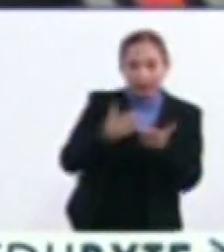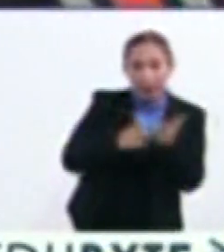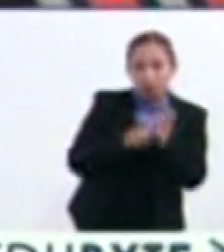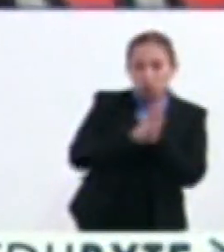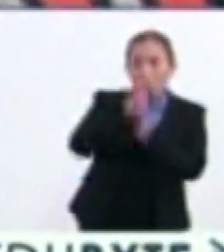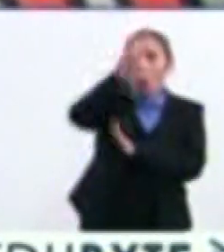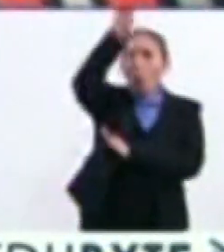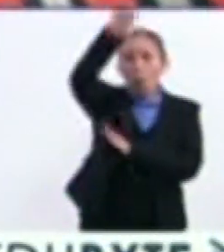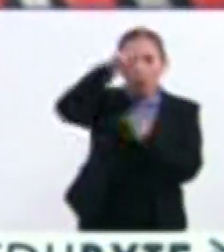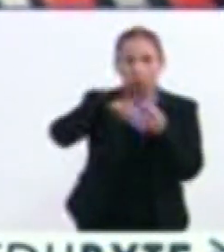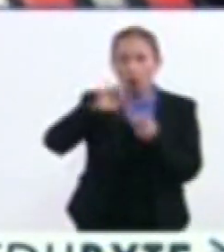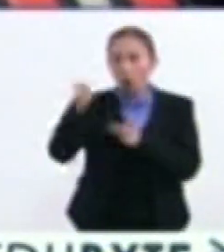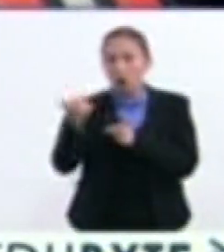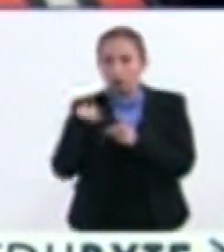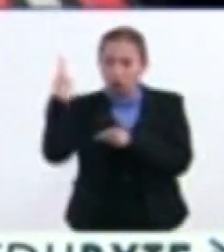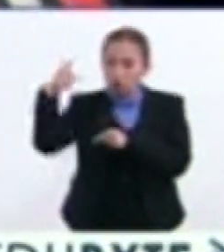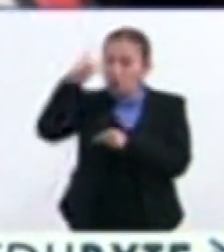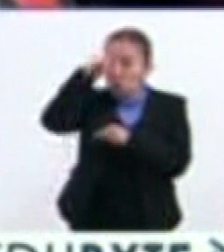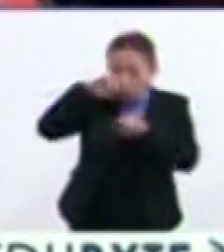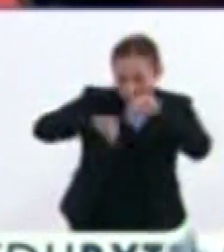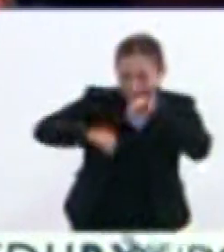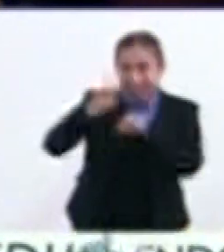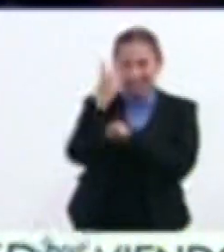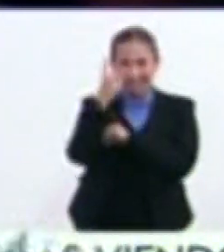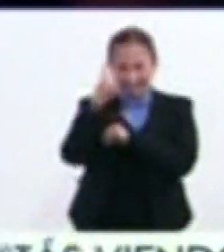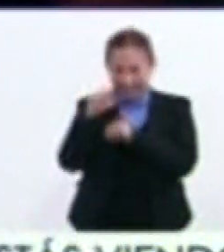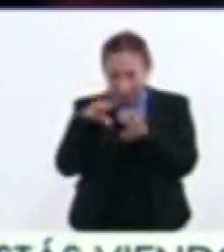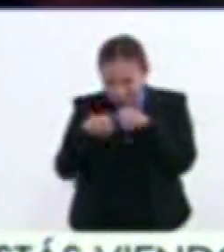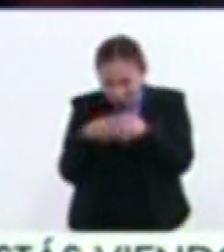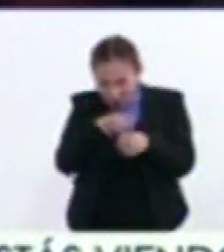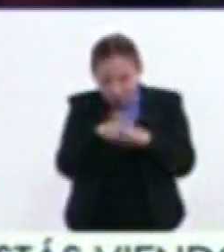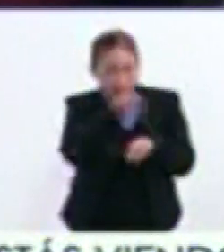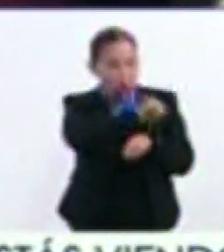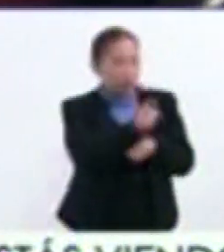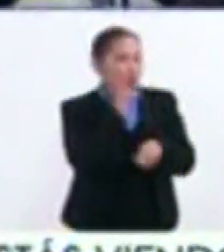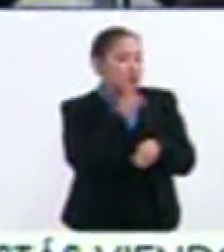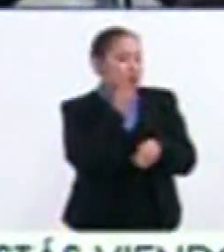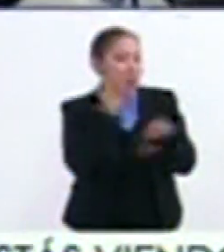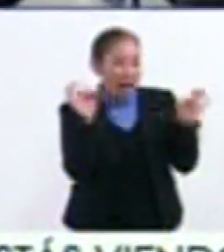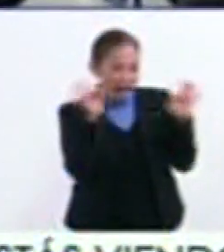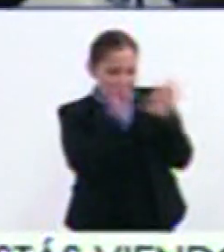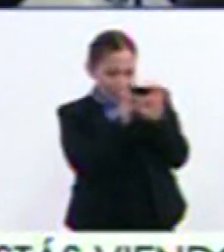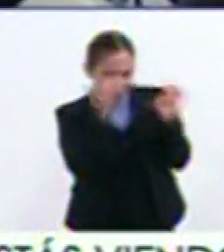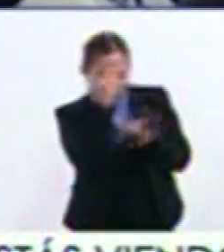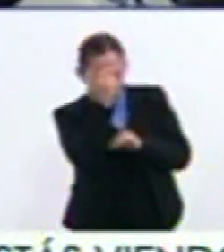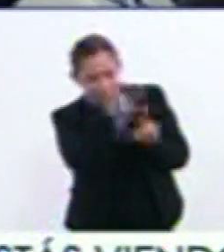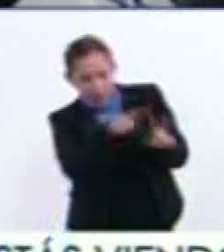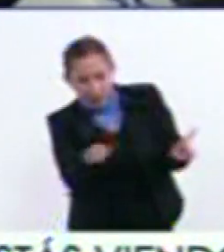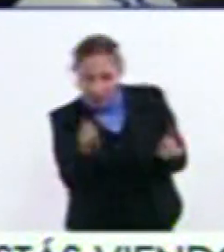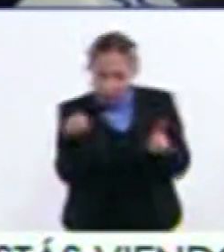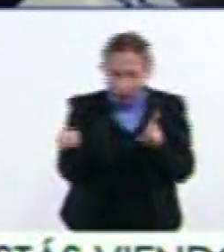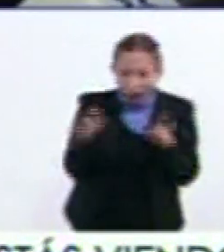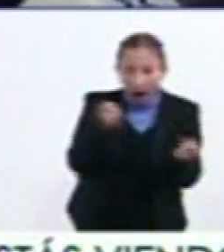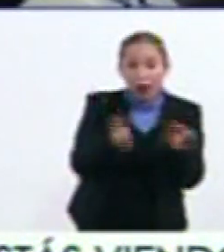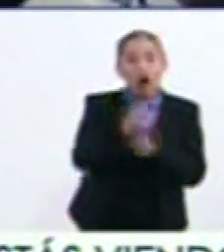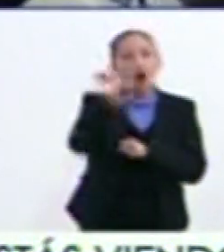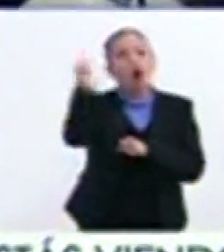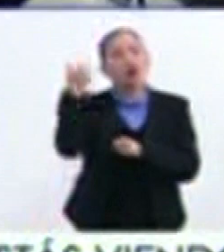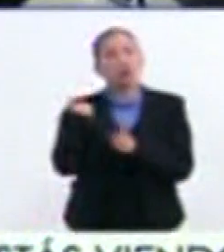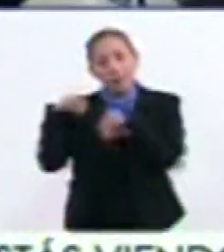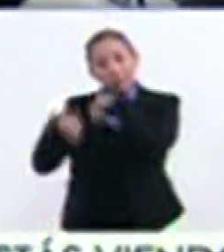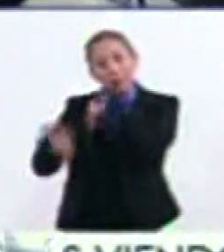lanzamiento de cohetes, uno donde forman su luna en tercera dimensión Uno donde hacen un simulador de eclipses para conocer la diferencia Y uno